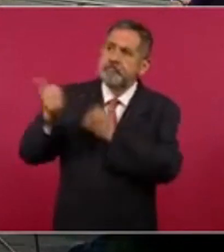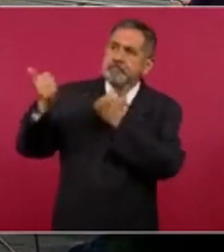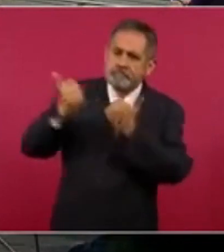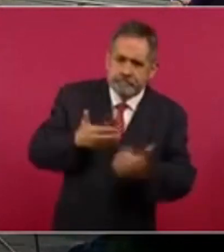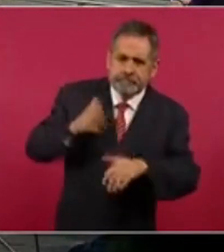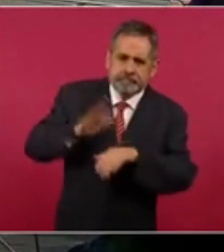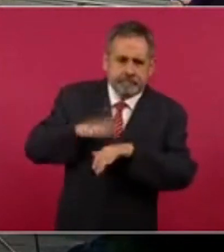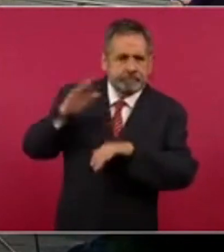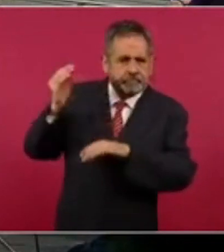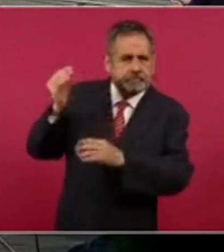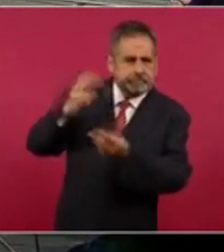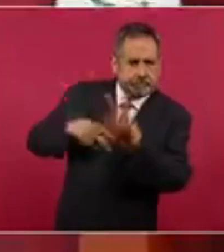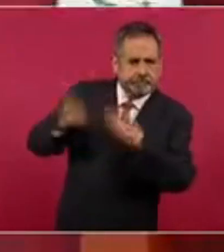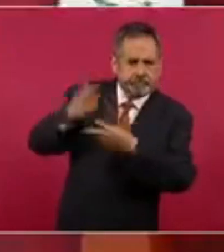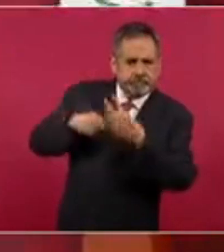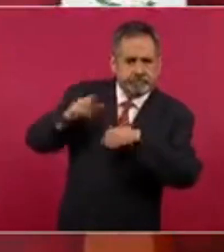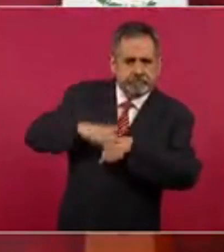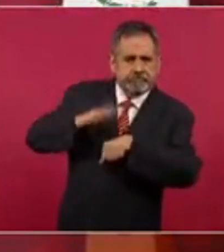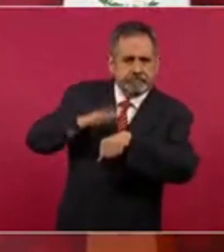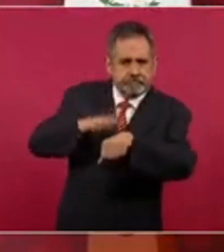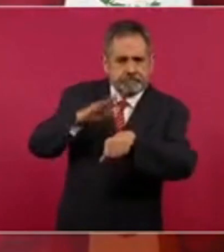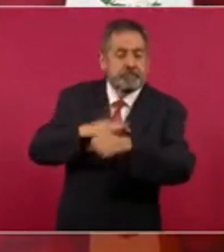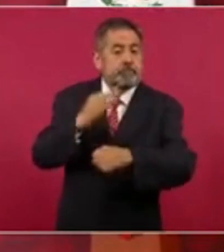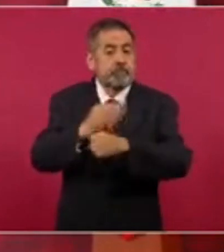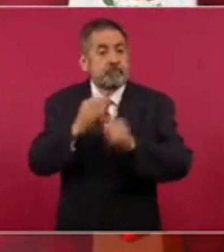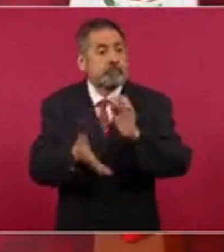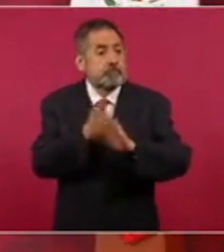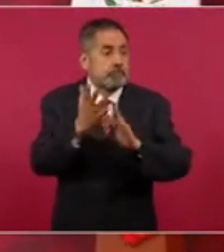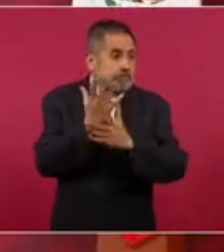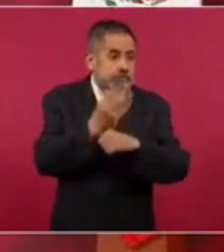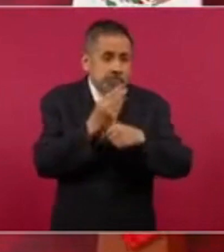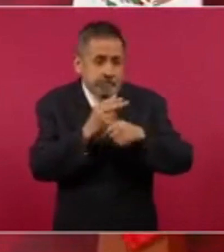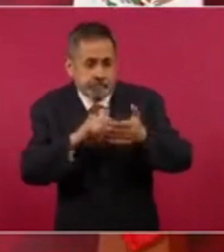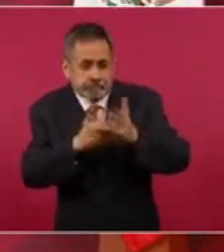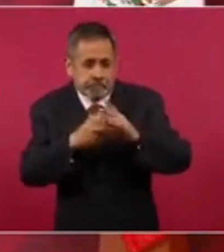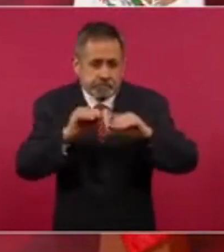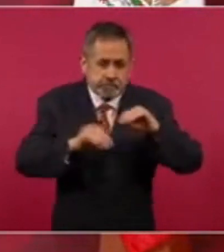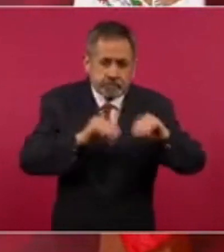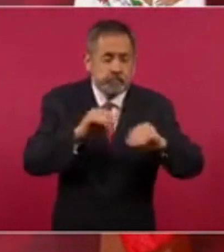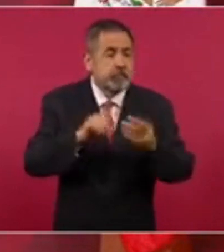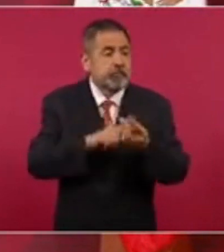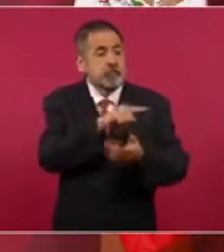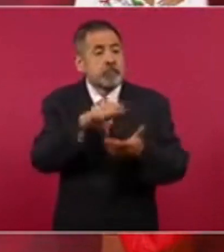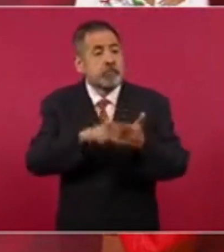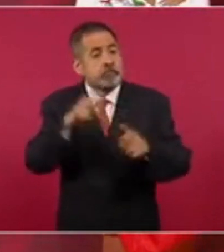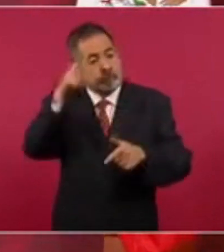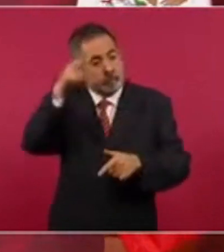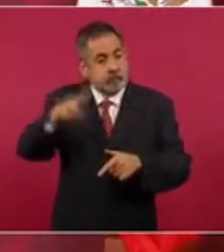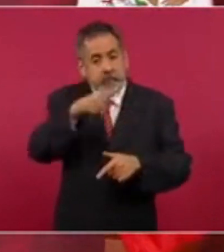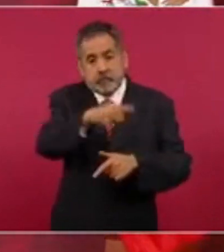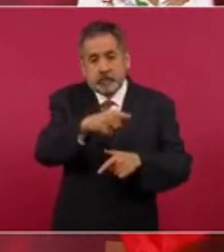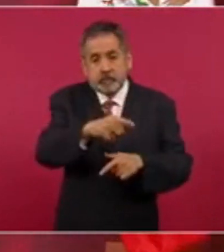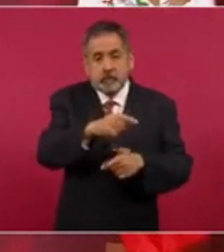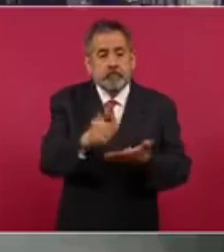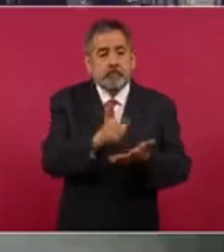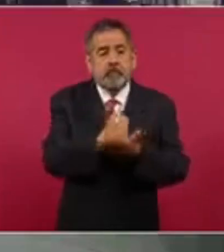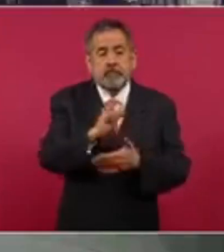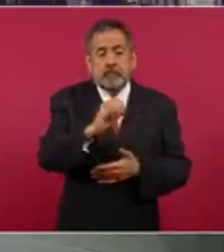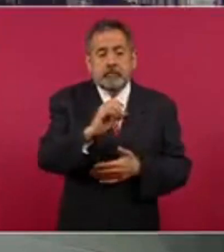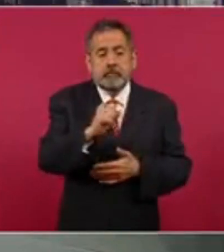que se están construyendo en Hidalgo, en Ciudad Según.